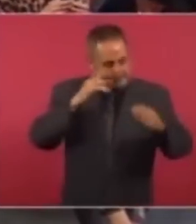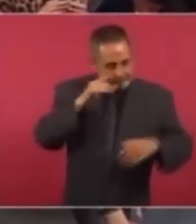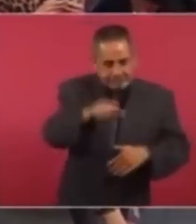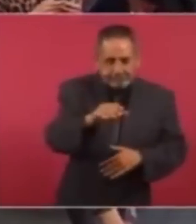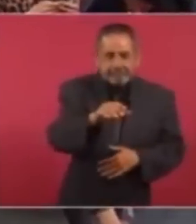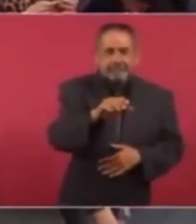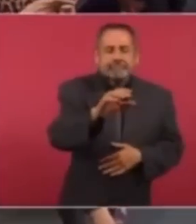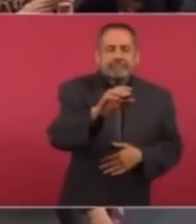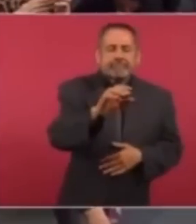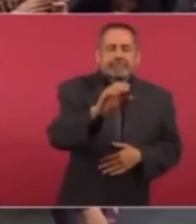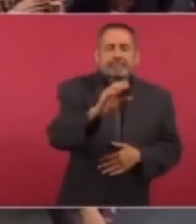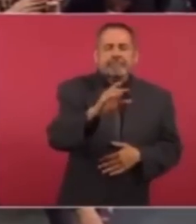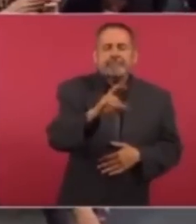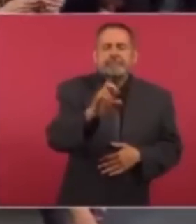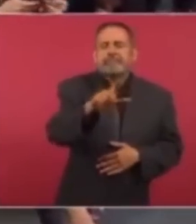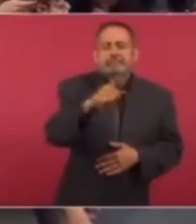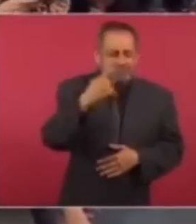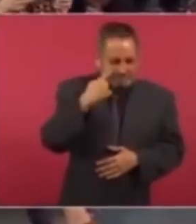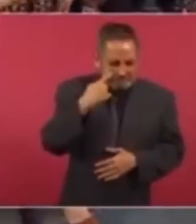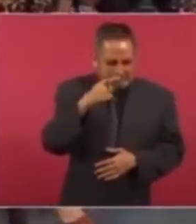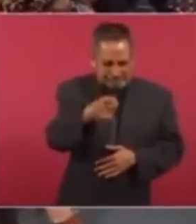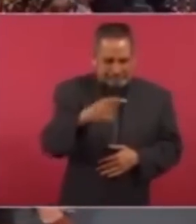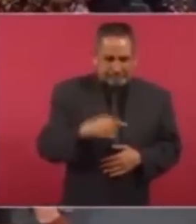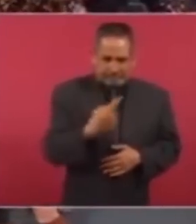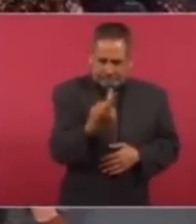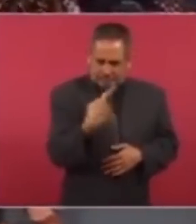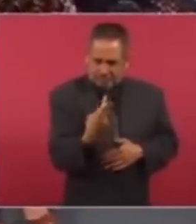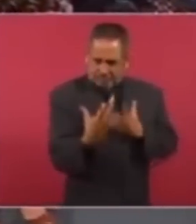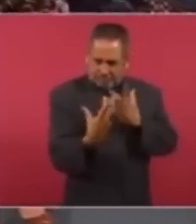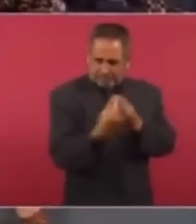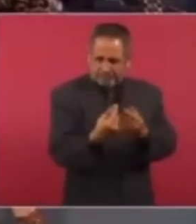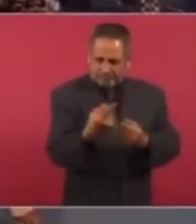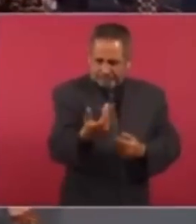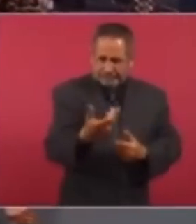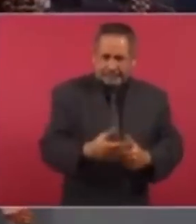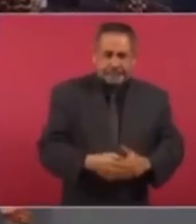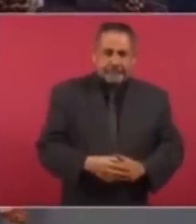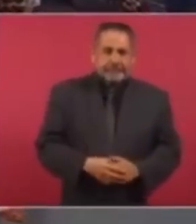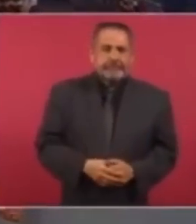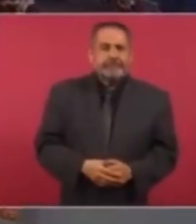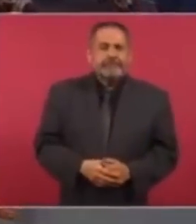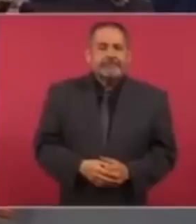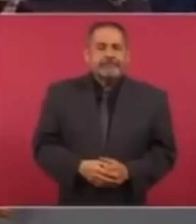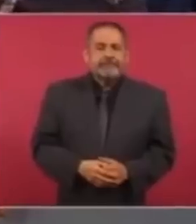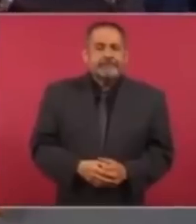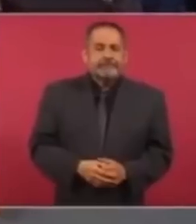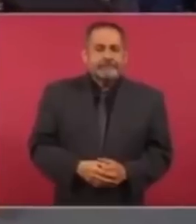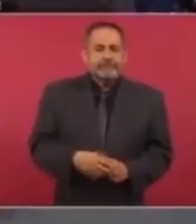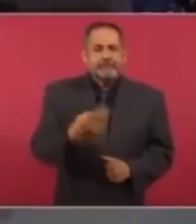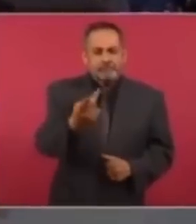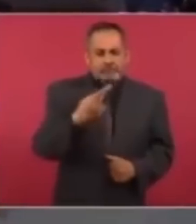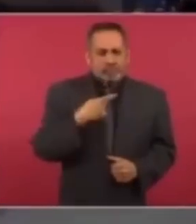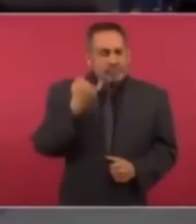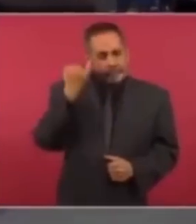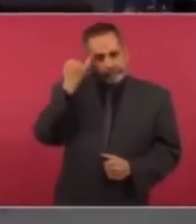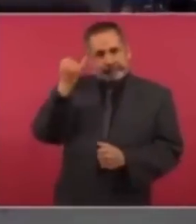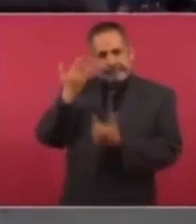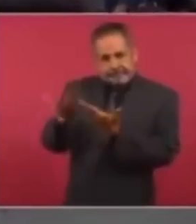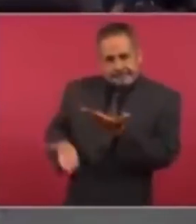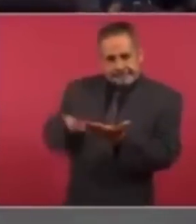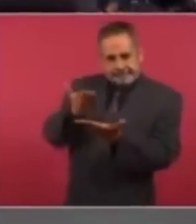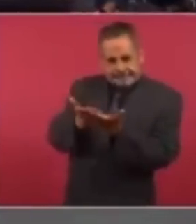vamos a hacer algo juntos, vamos a presentar una iniciativa